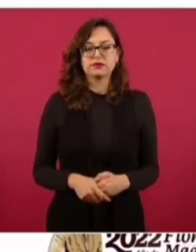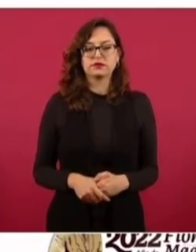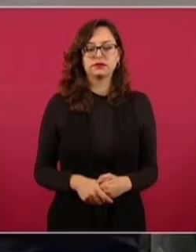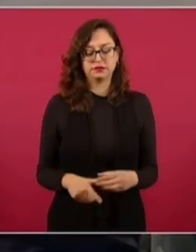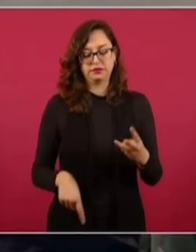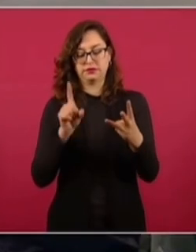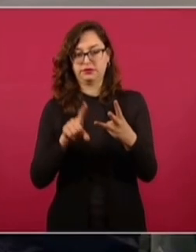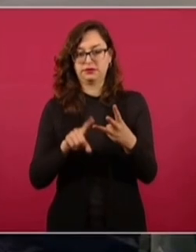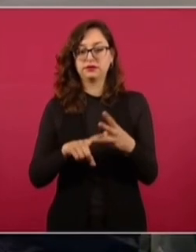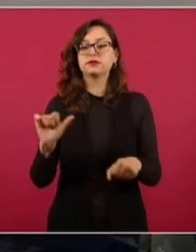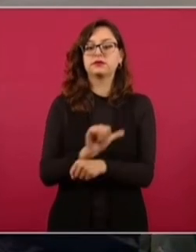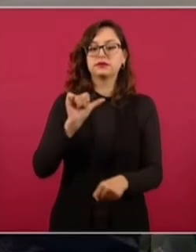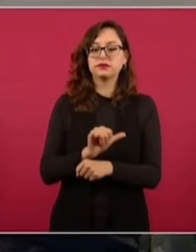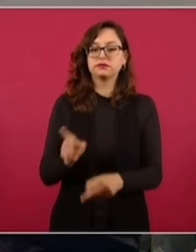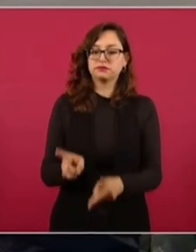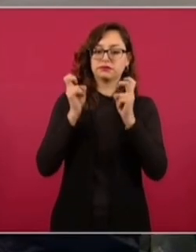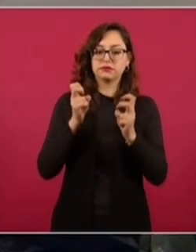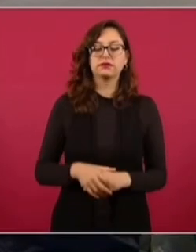Robo de vehículo.